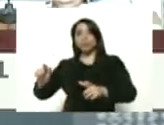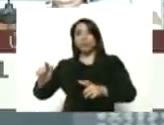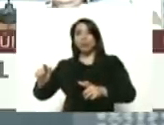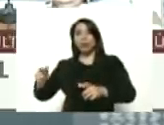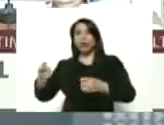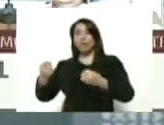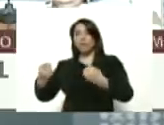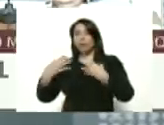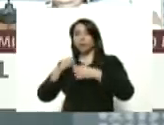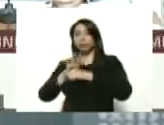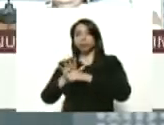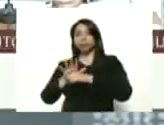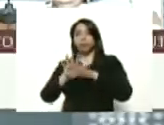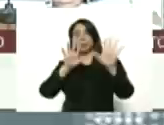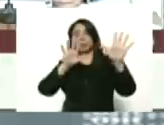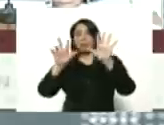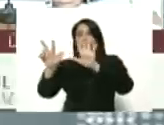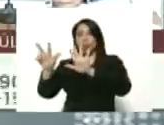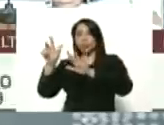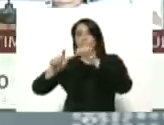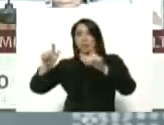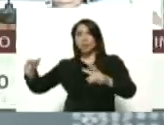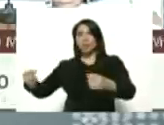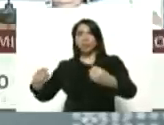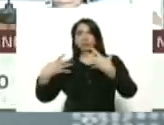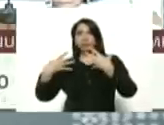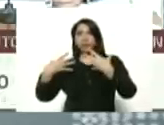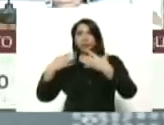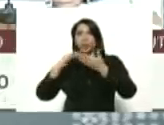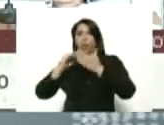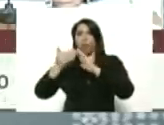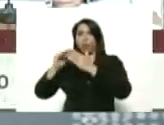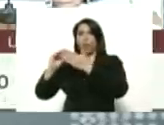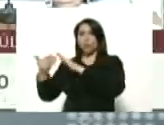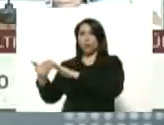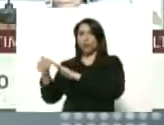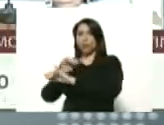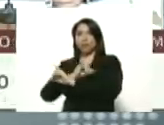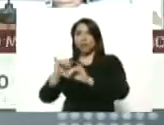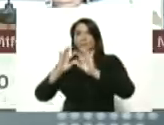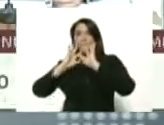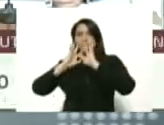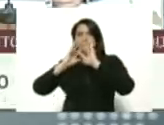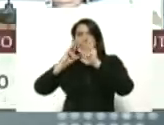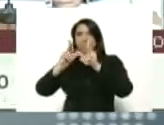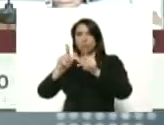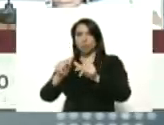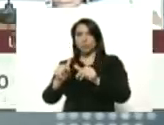de transmisión comunitaria que ya voy a detallar.